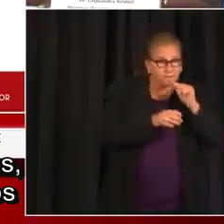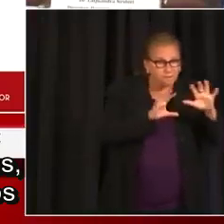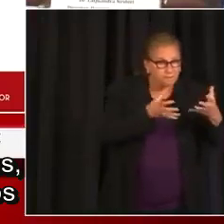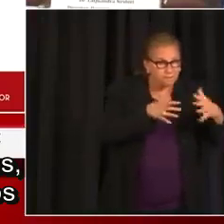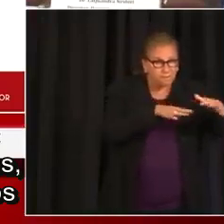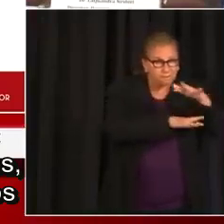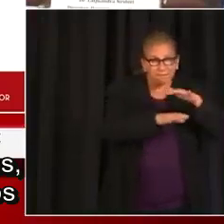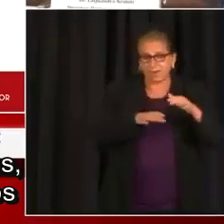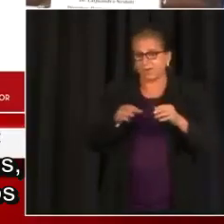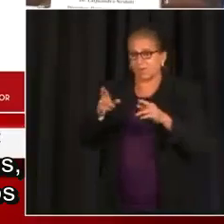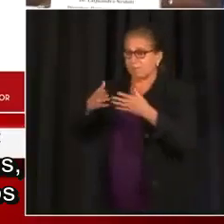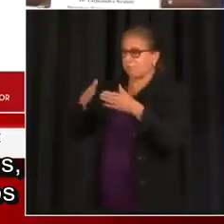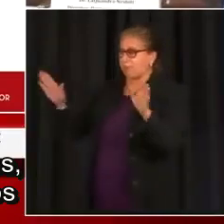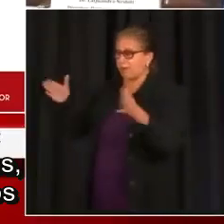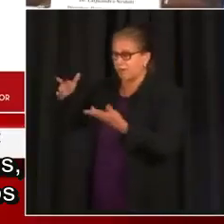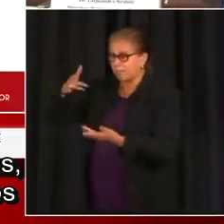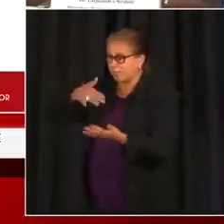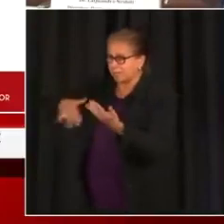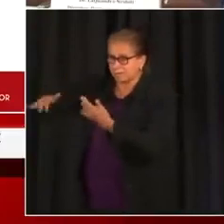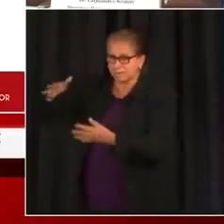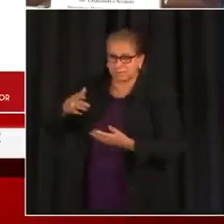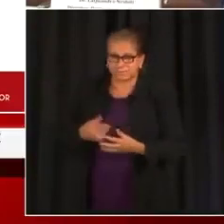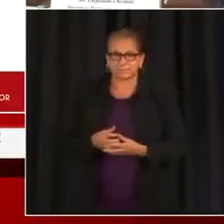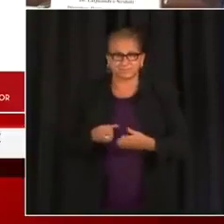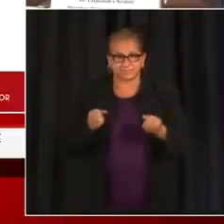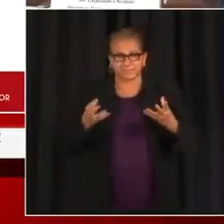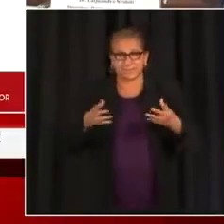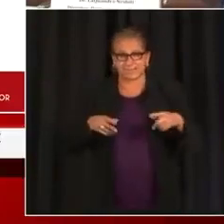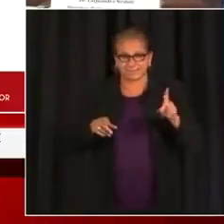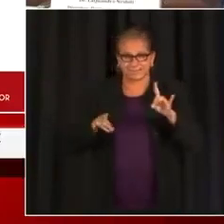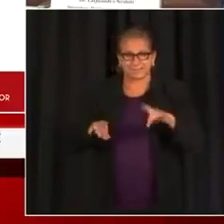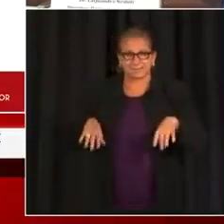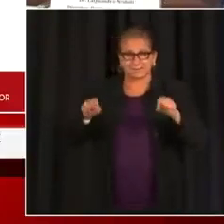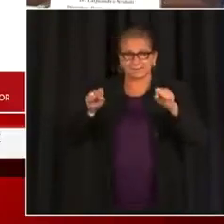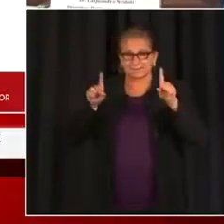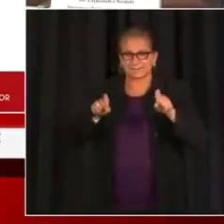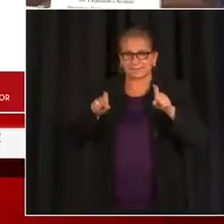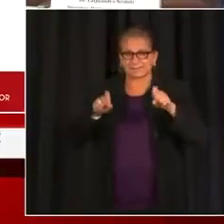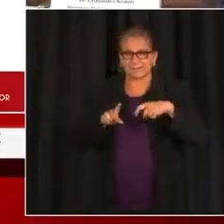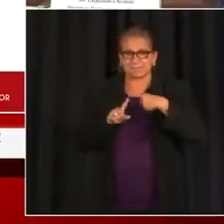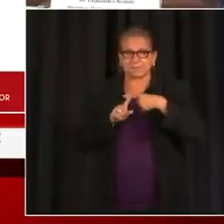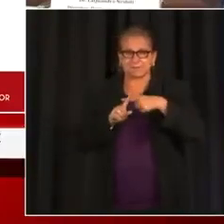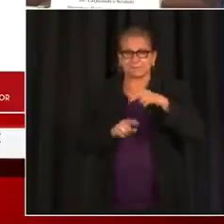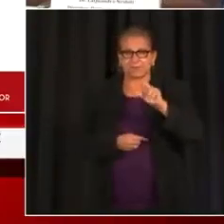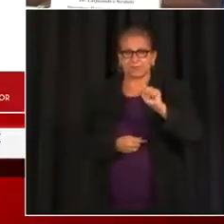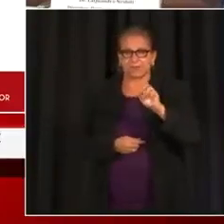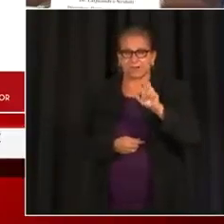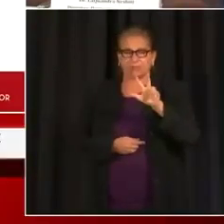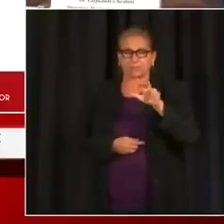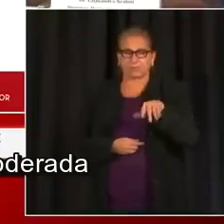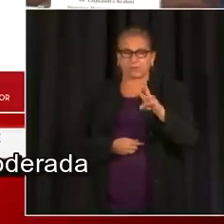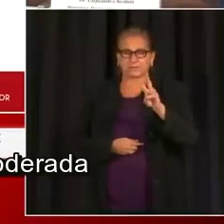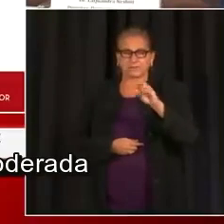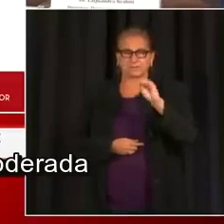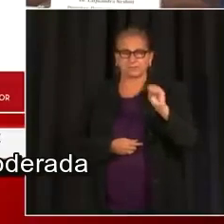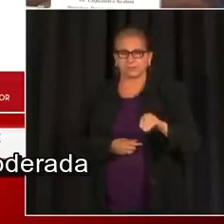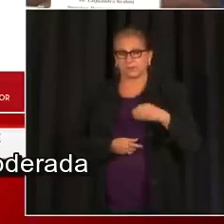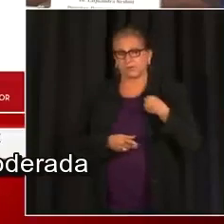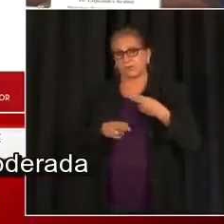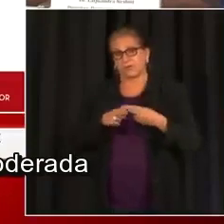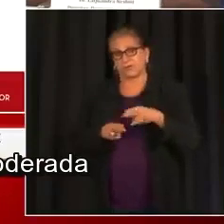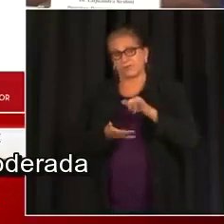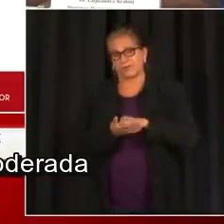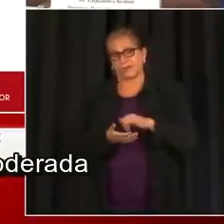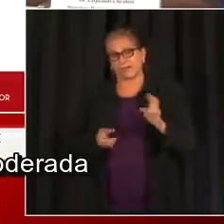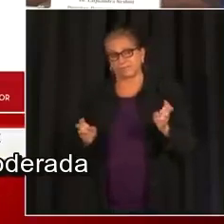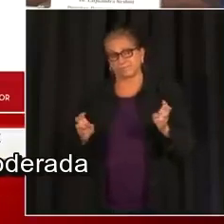y en los operadores privados. Y la tasa de positividad está en ahora en 3.6 por ciento, lo cual significa